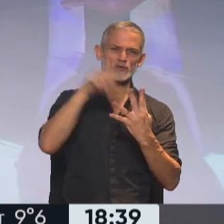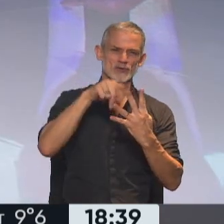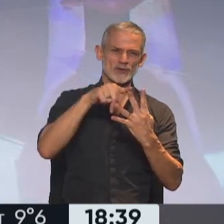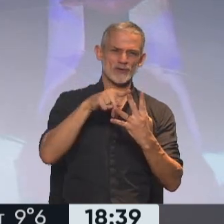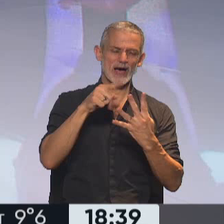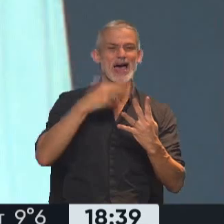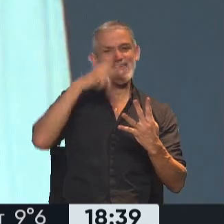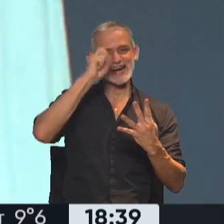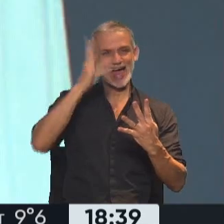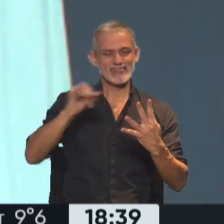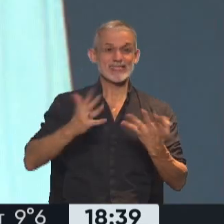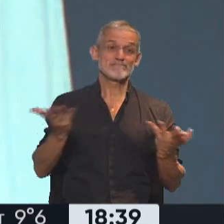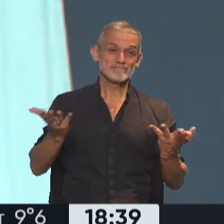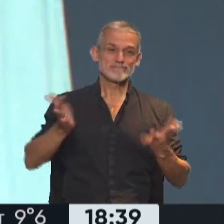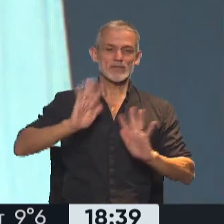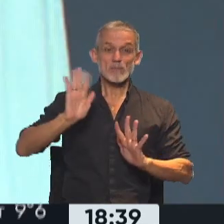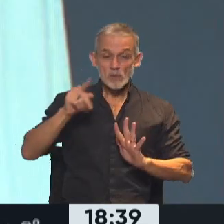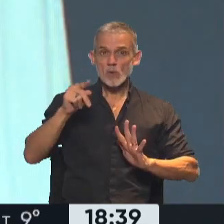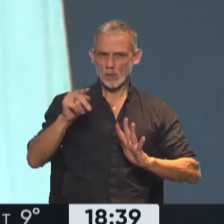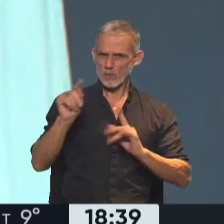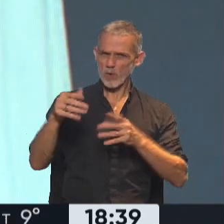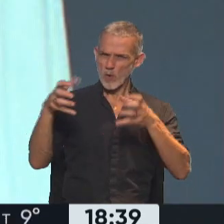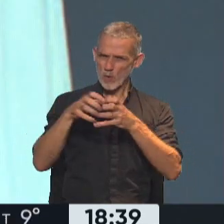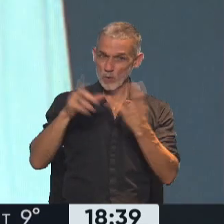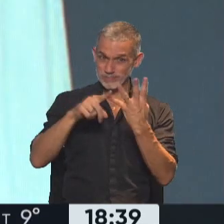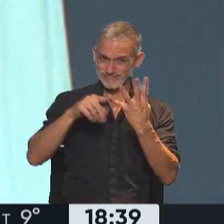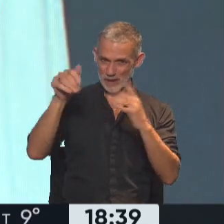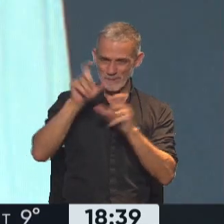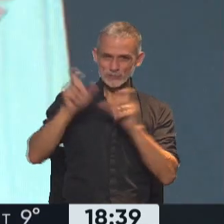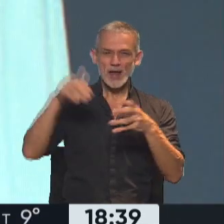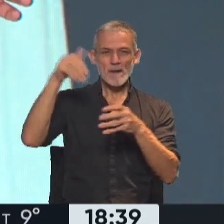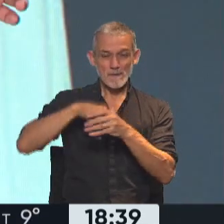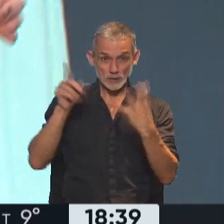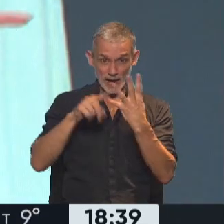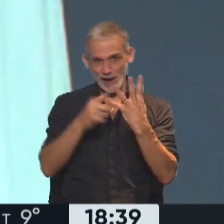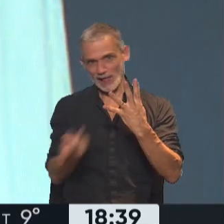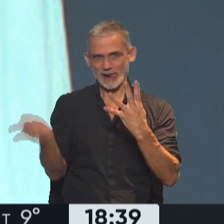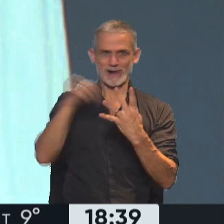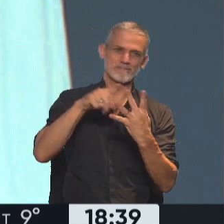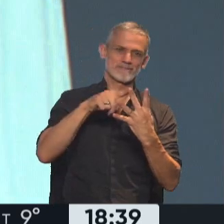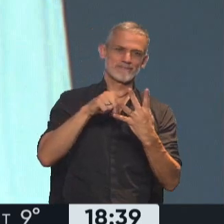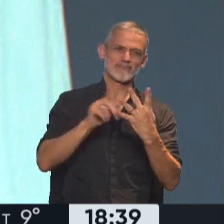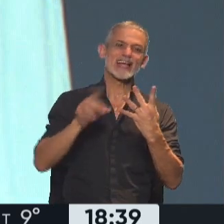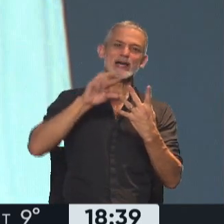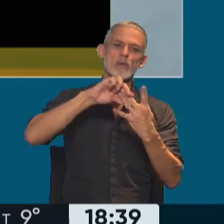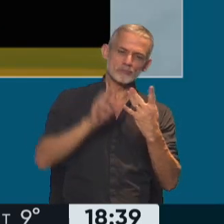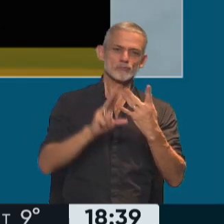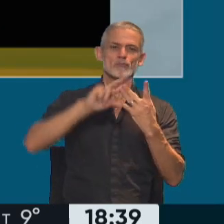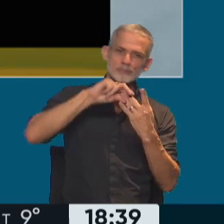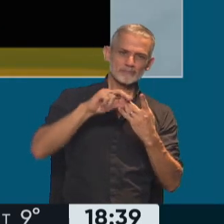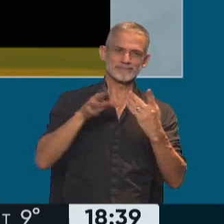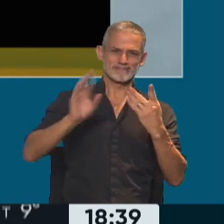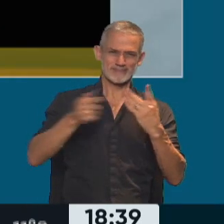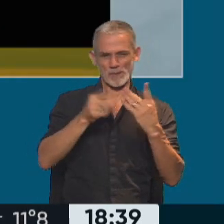Es decir que posiblemente al menos una porción de quienes votaron por Sergio Fajardo posiblemente también voten a Rodolfo